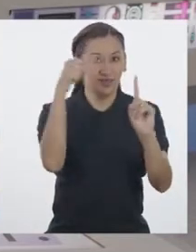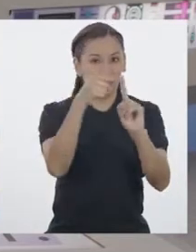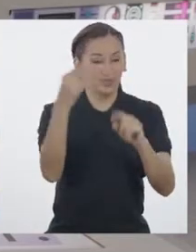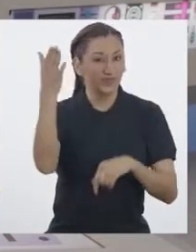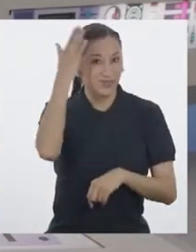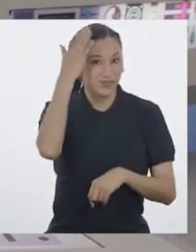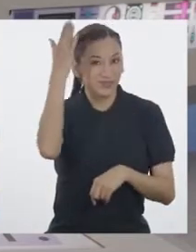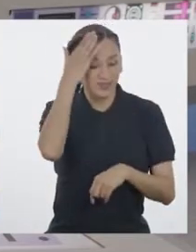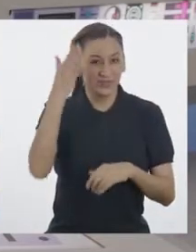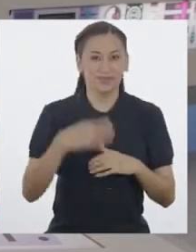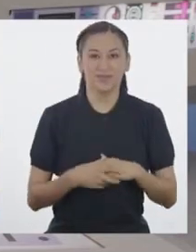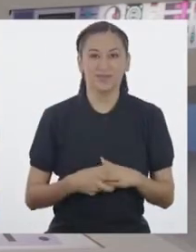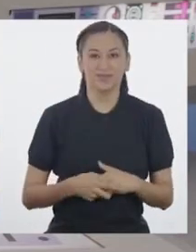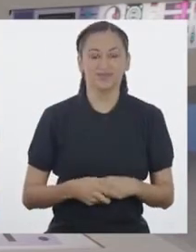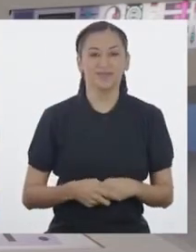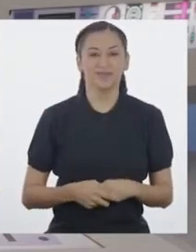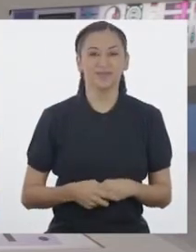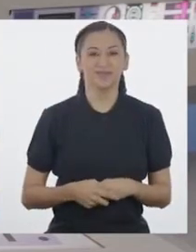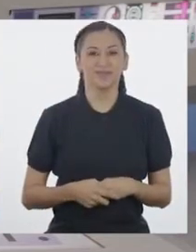desafío del saber.